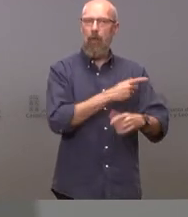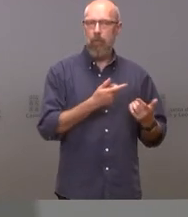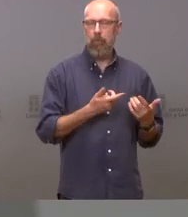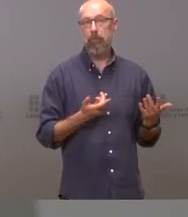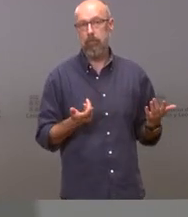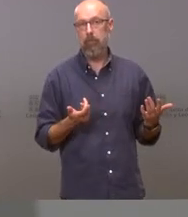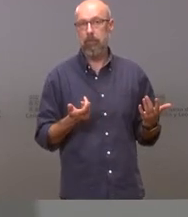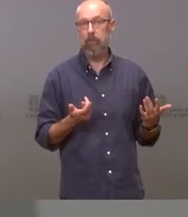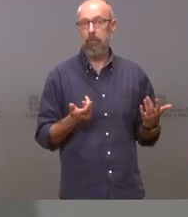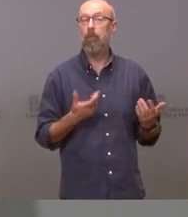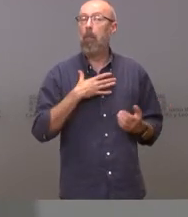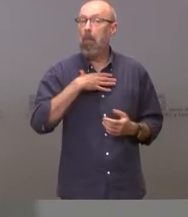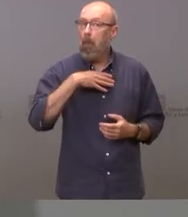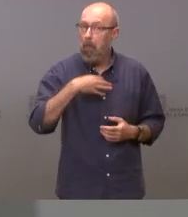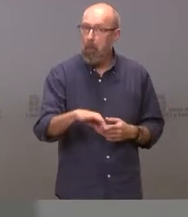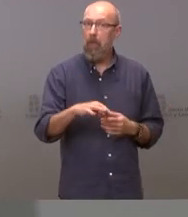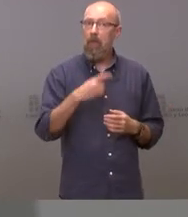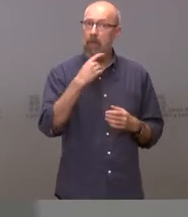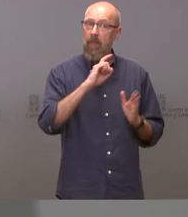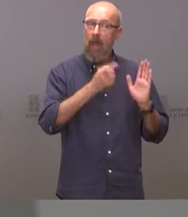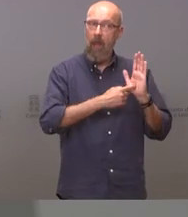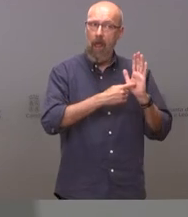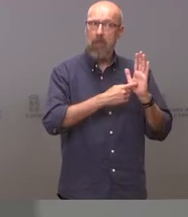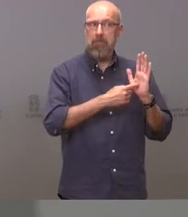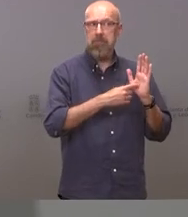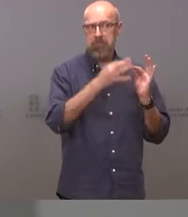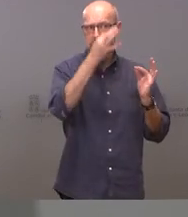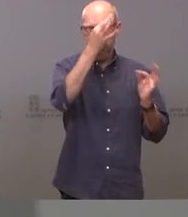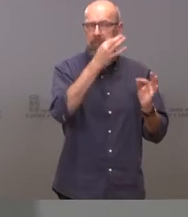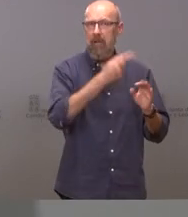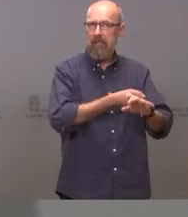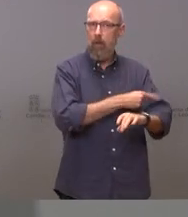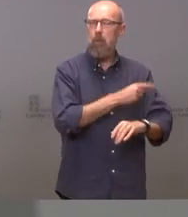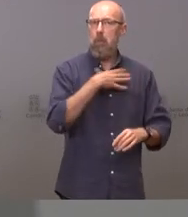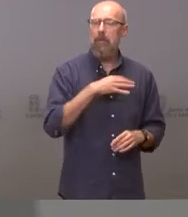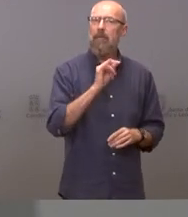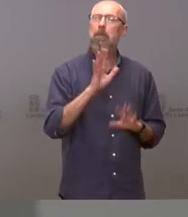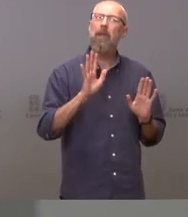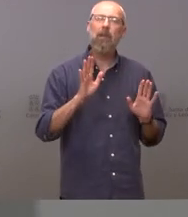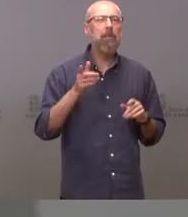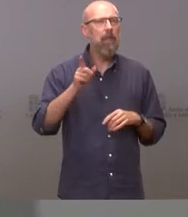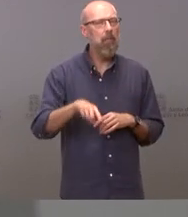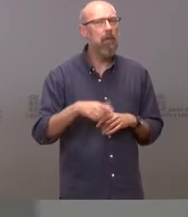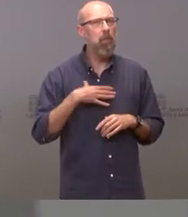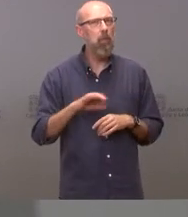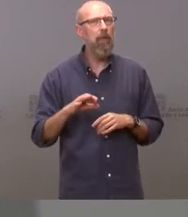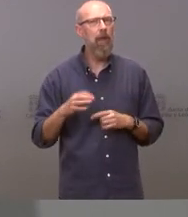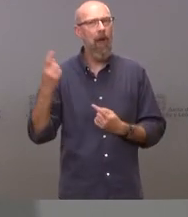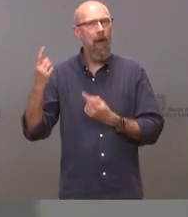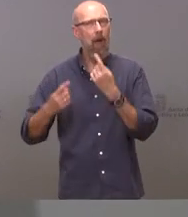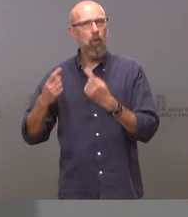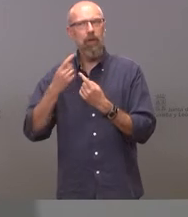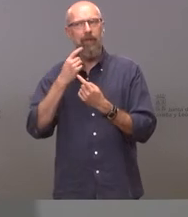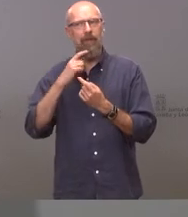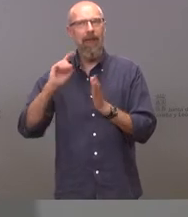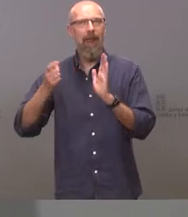y puede ser que sea verdad que la ley sea un corsé o también puede ser que algunos tengan un tamaño que no